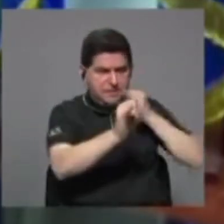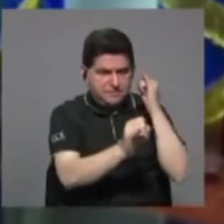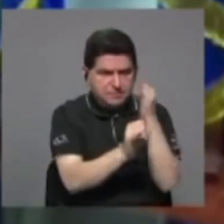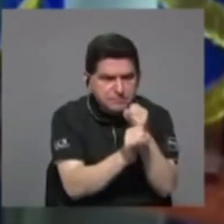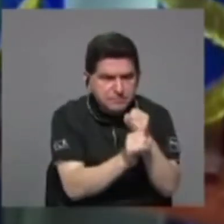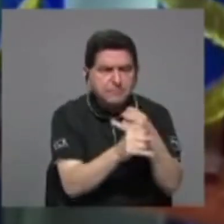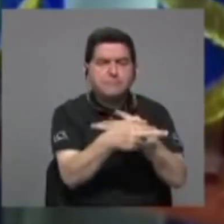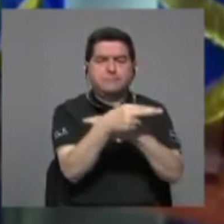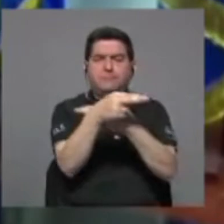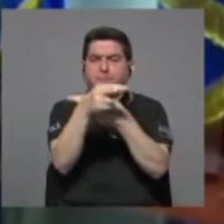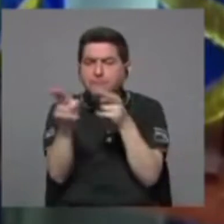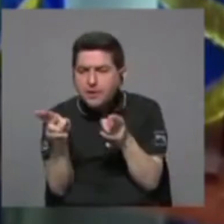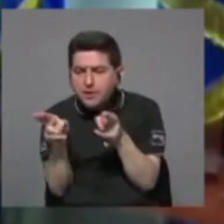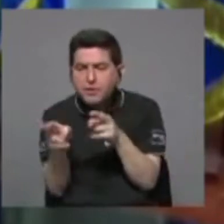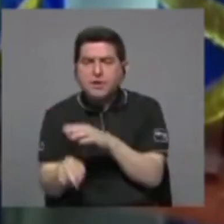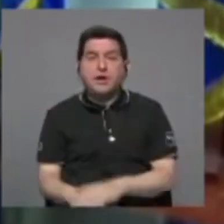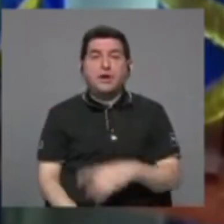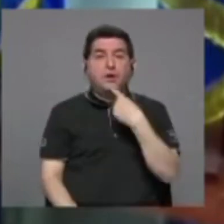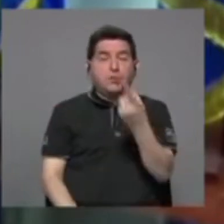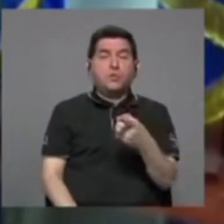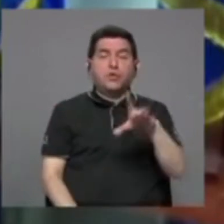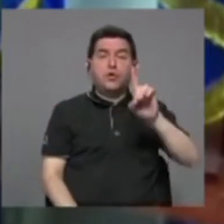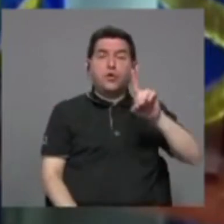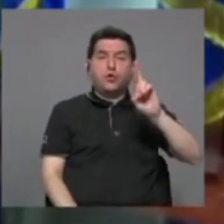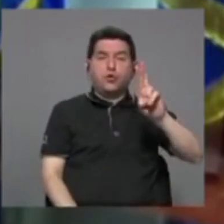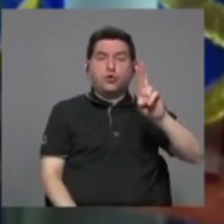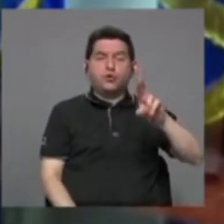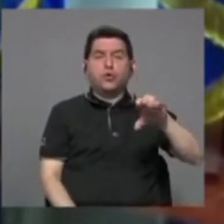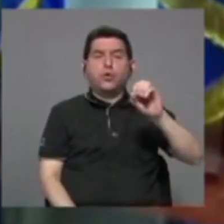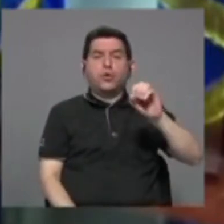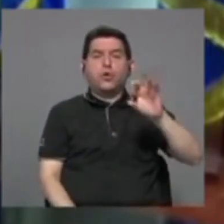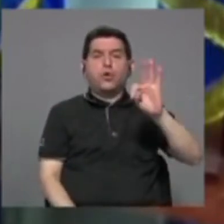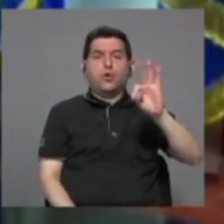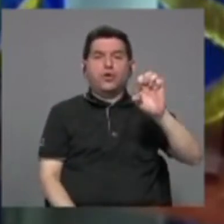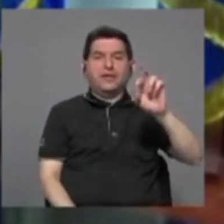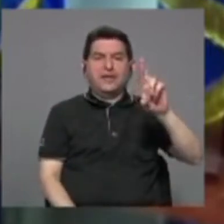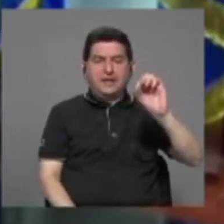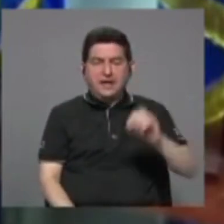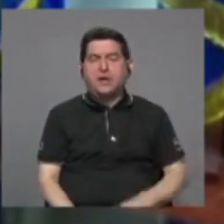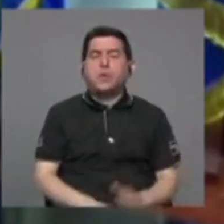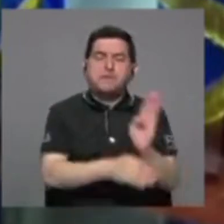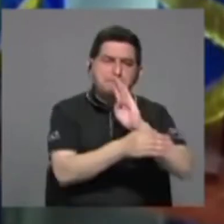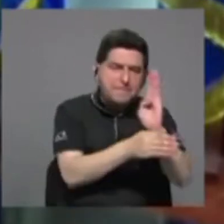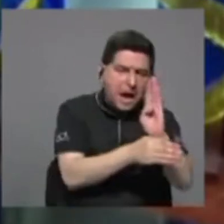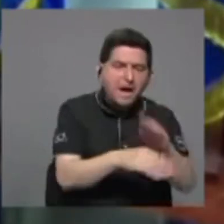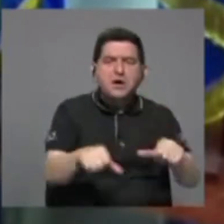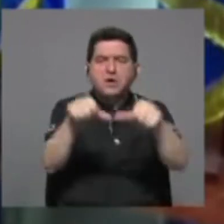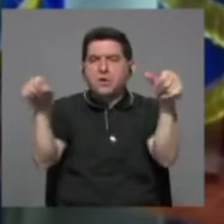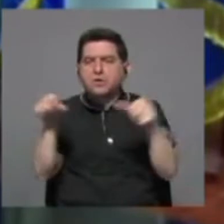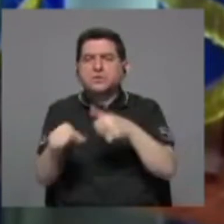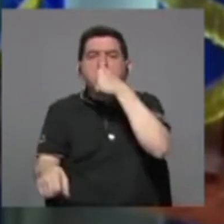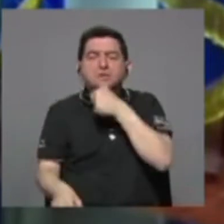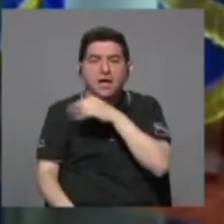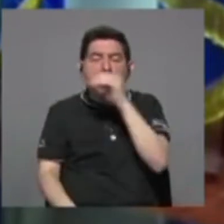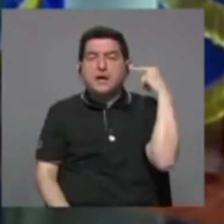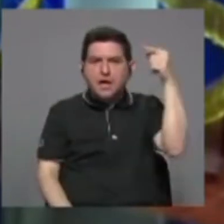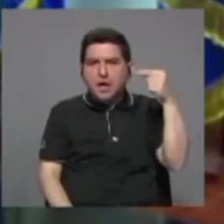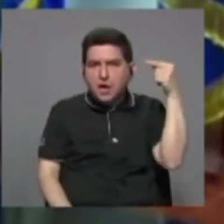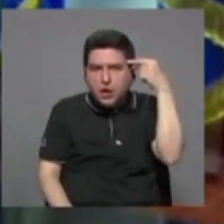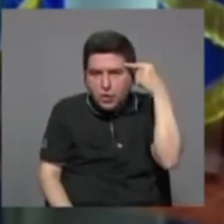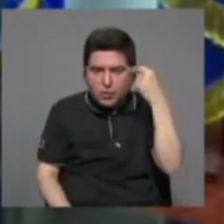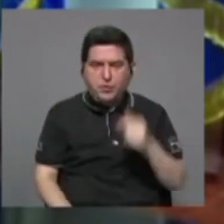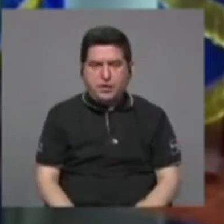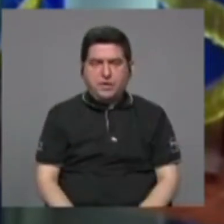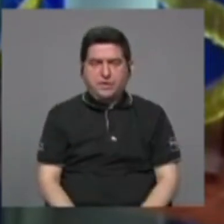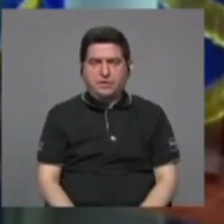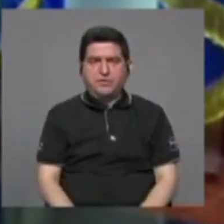regionales, como mencionó el doctor Otero, con bancos, con sector privado y obviamente con los gobiernos en la cual